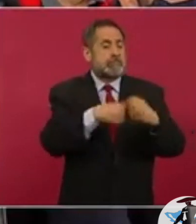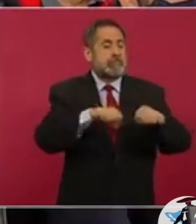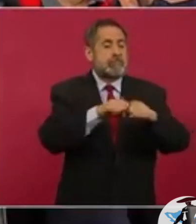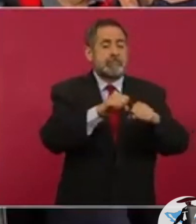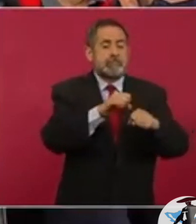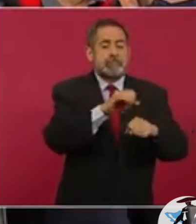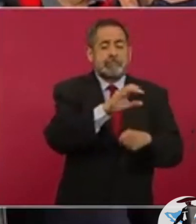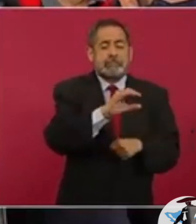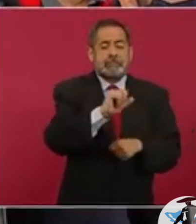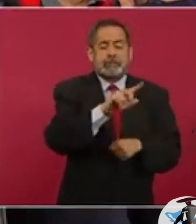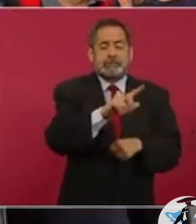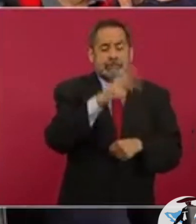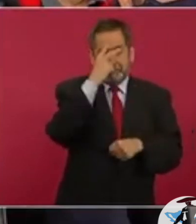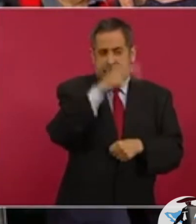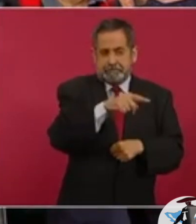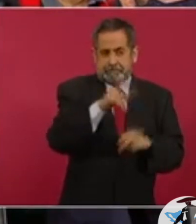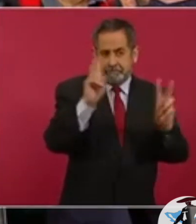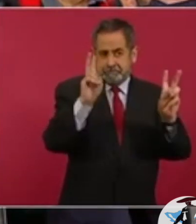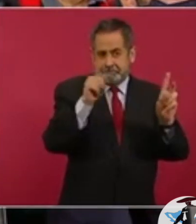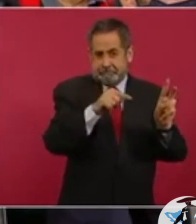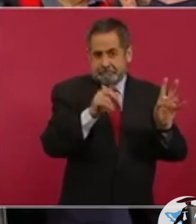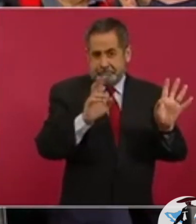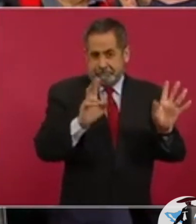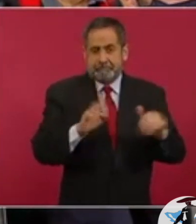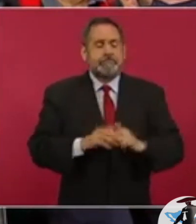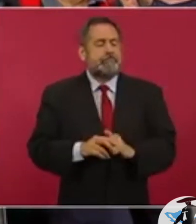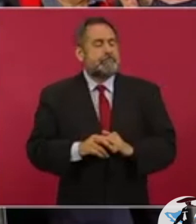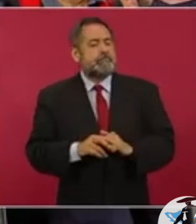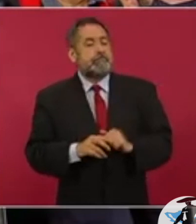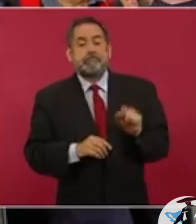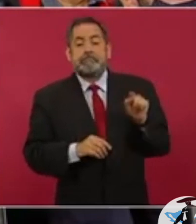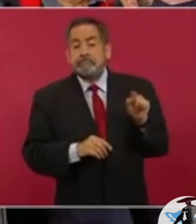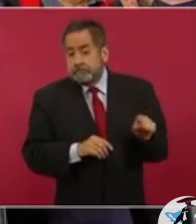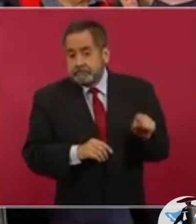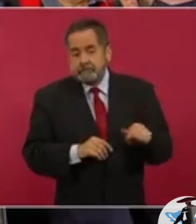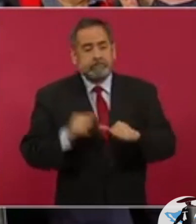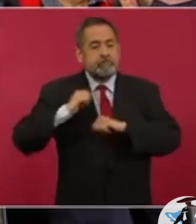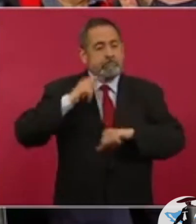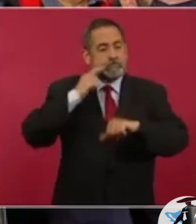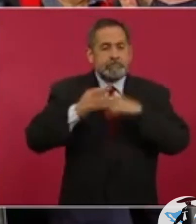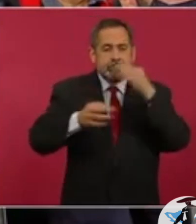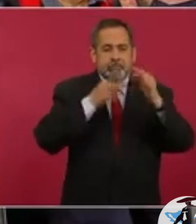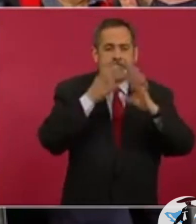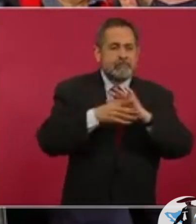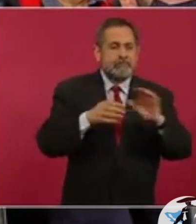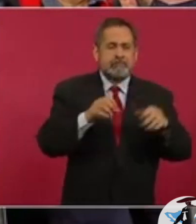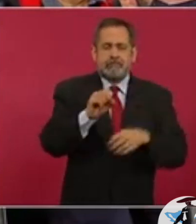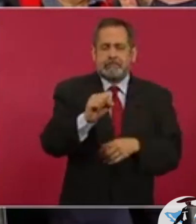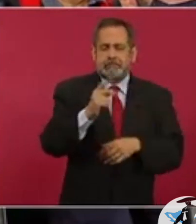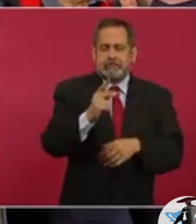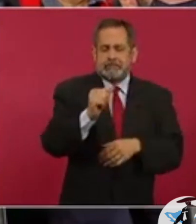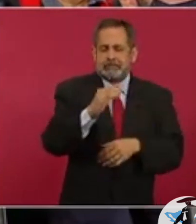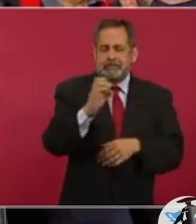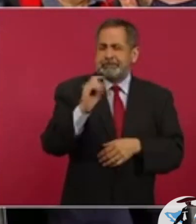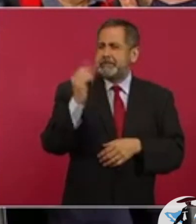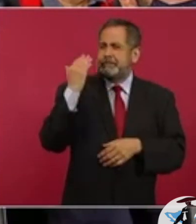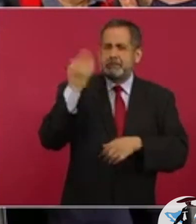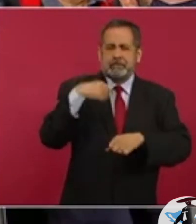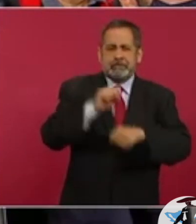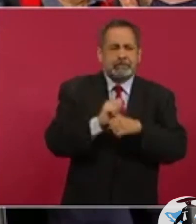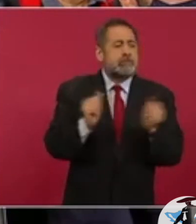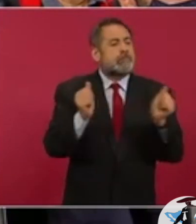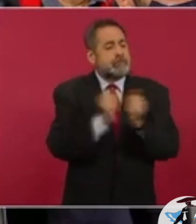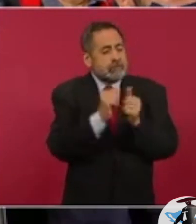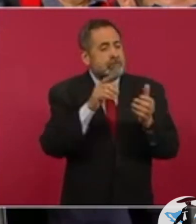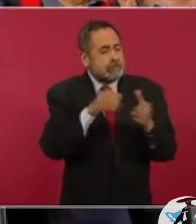denominan. Y que tiene que ver que fueron de los que organizaron el famoso Space hace unas semanas de Loret de